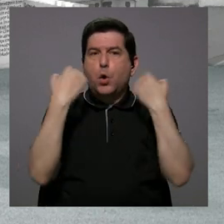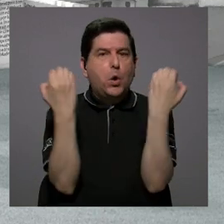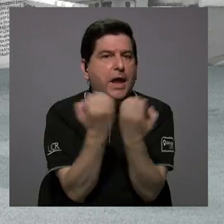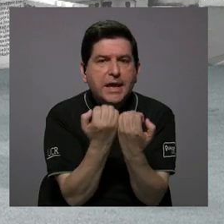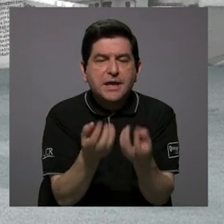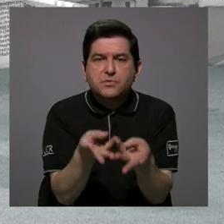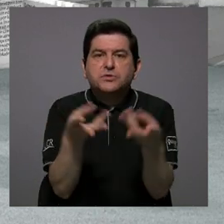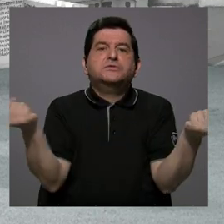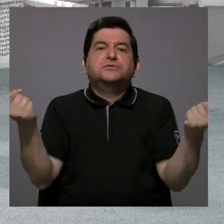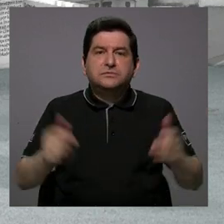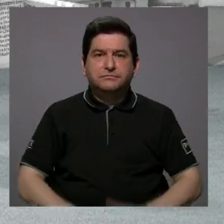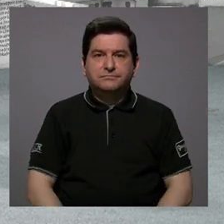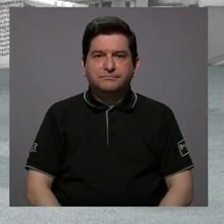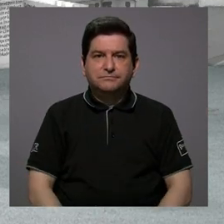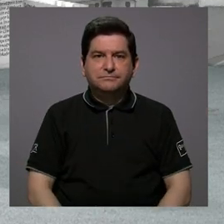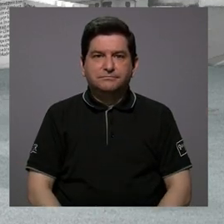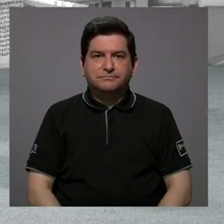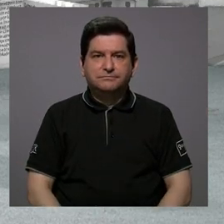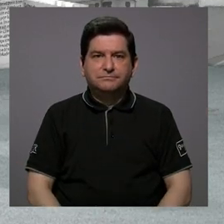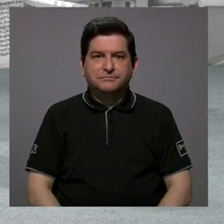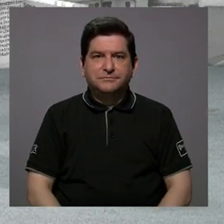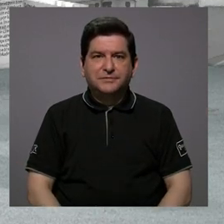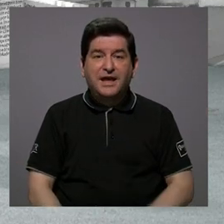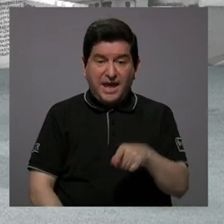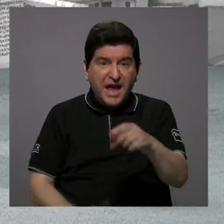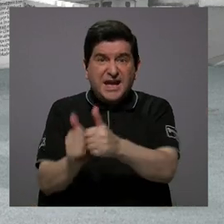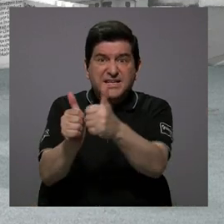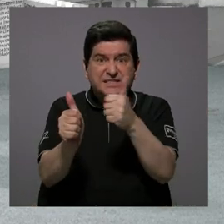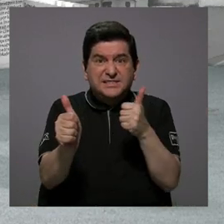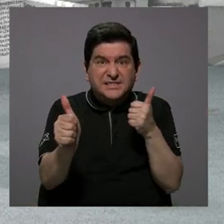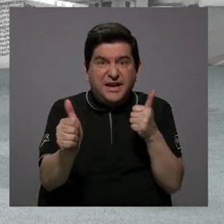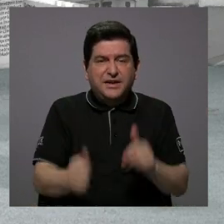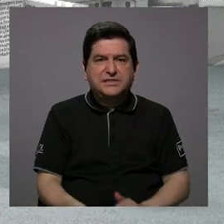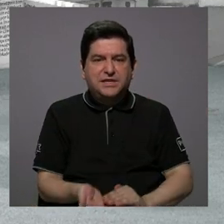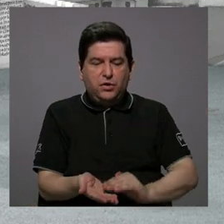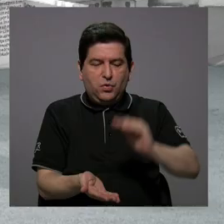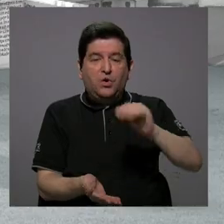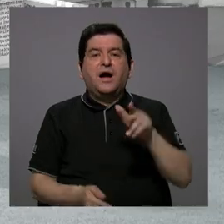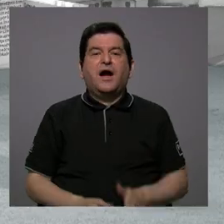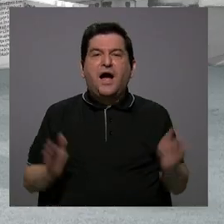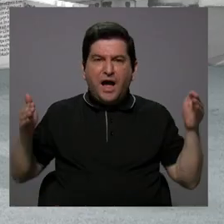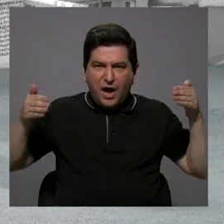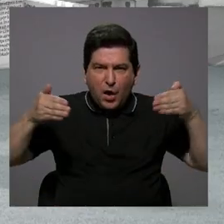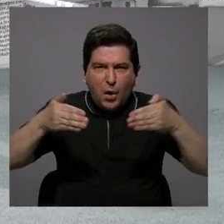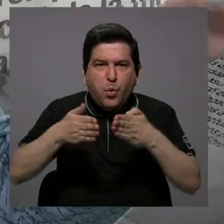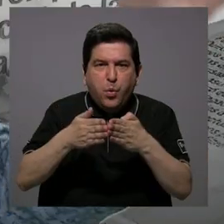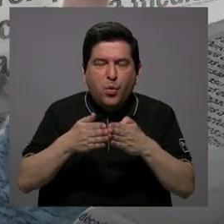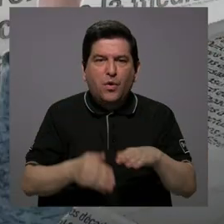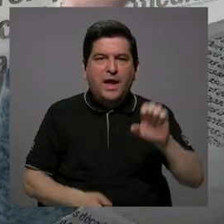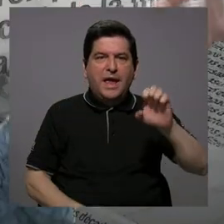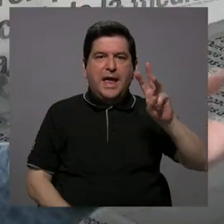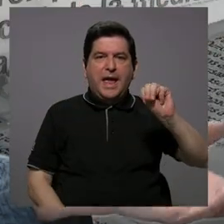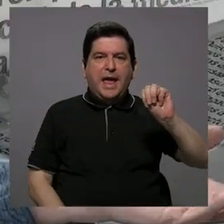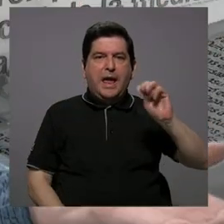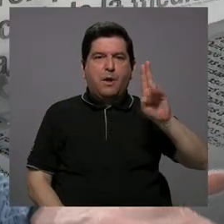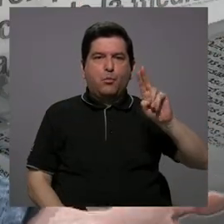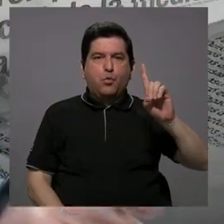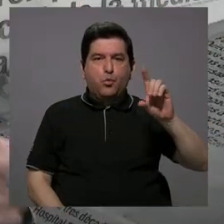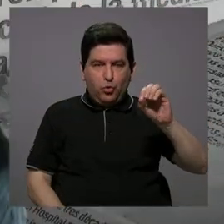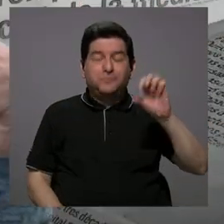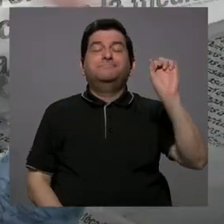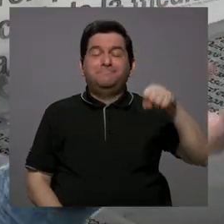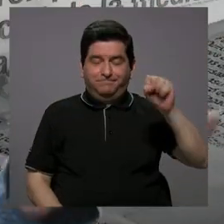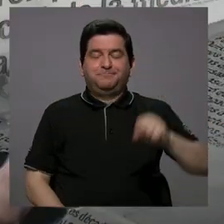para poder resolver. O sea, el rezago va a ser ahí. embudo va a ser ahí. Nada más, una